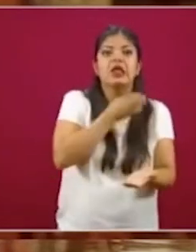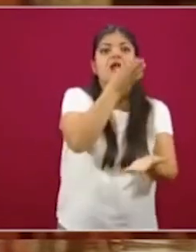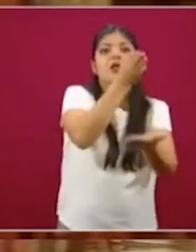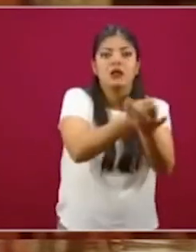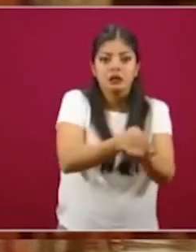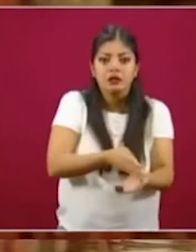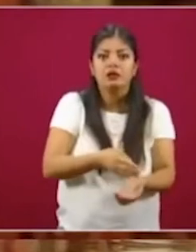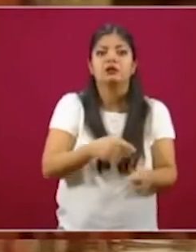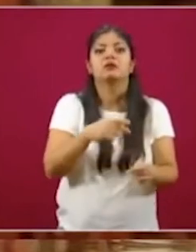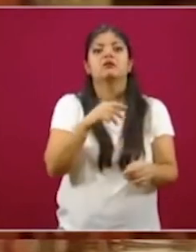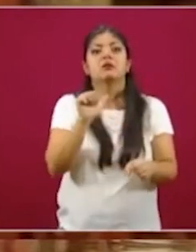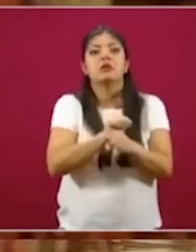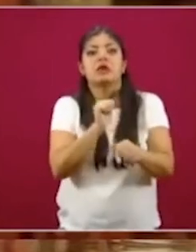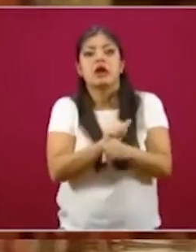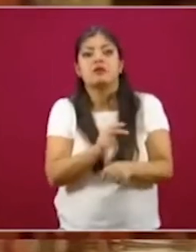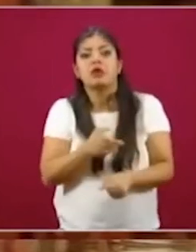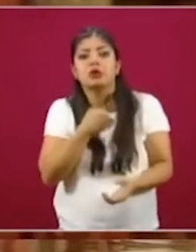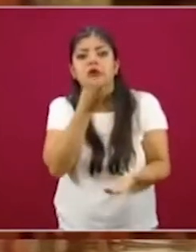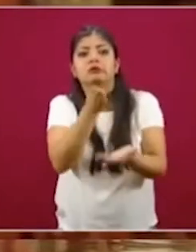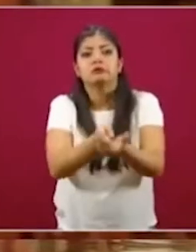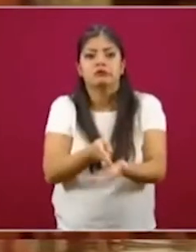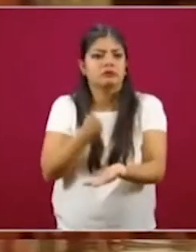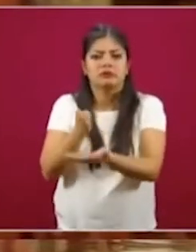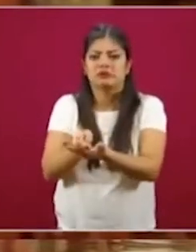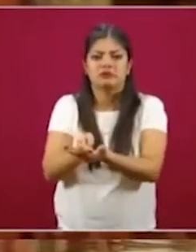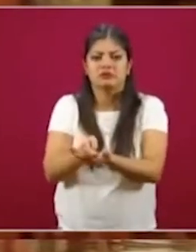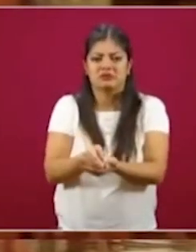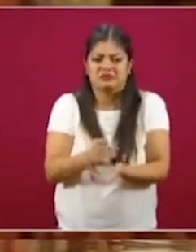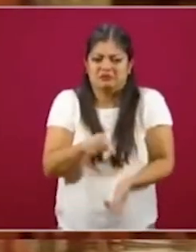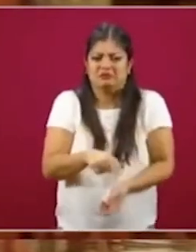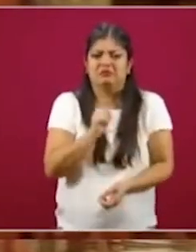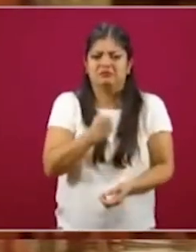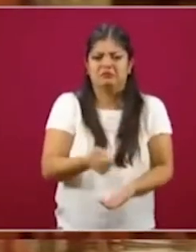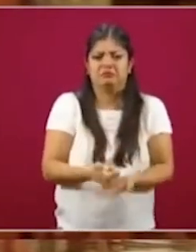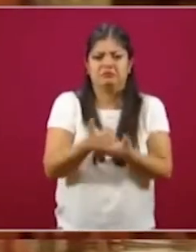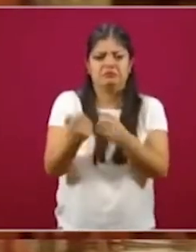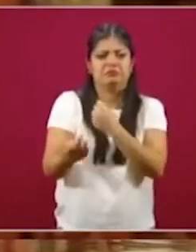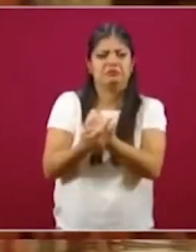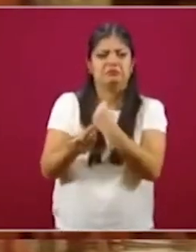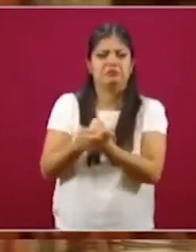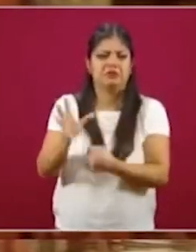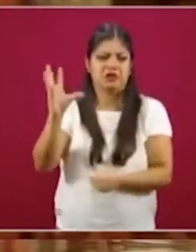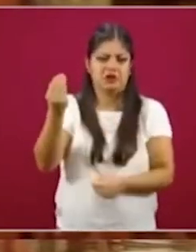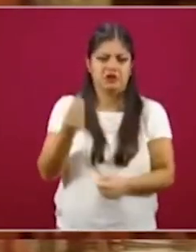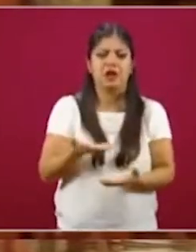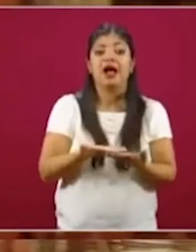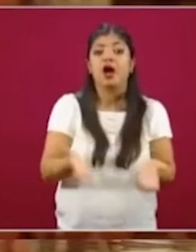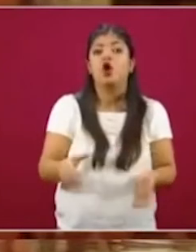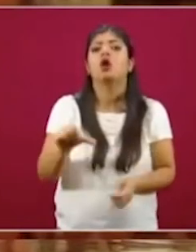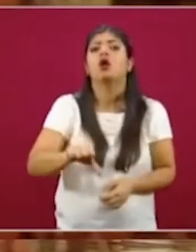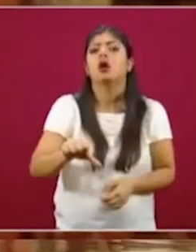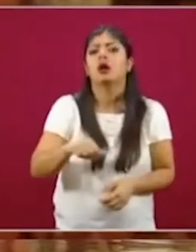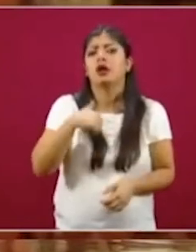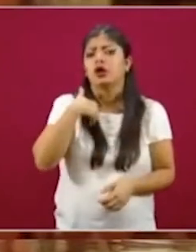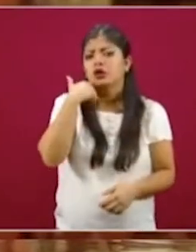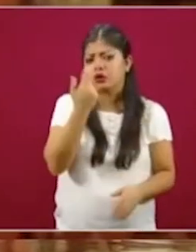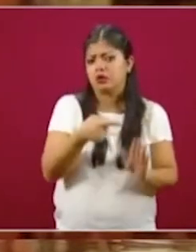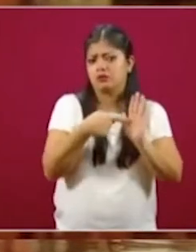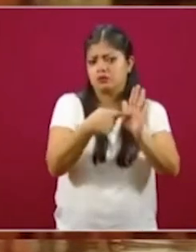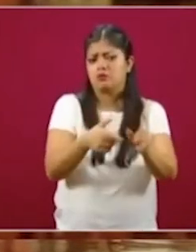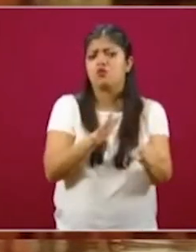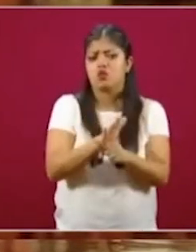tengan que abordar el transporte público y puedan dedicarse a esto. ¿Qué está sucediendo hoy y qué es lo que quisiéramos presentarles?